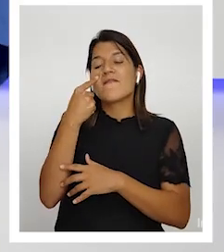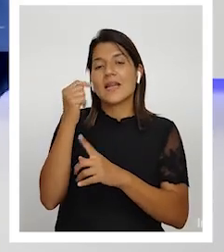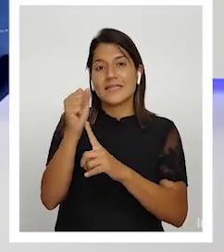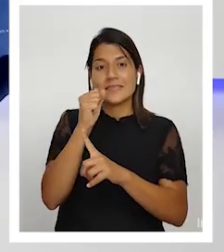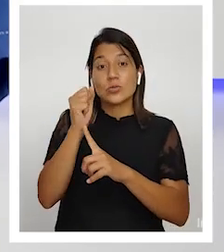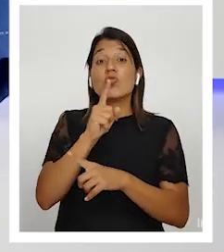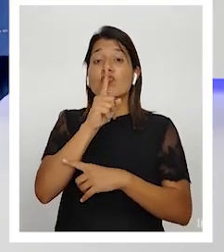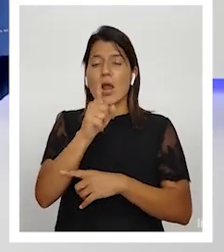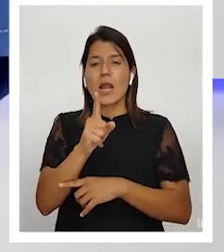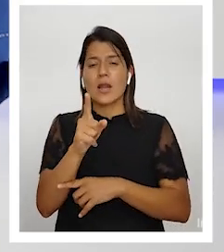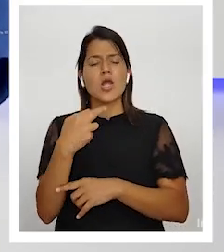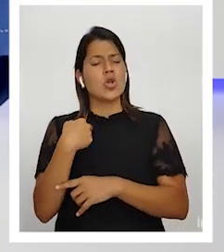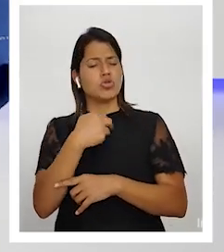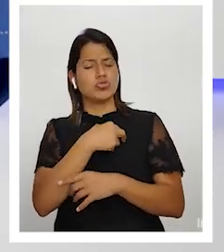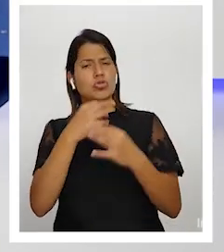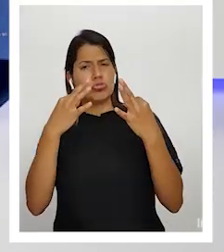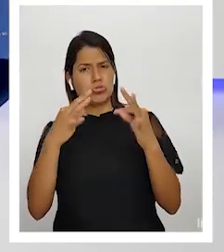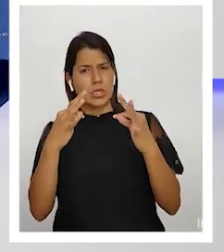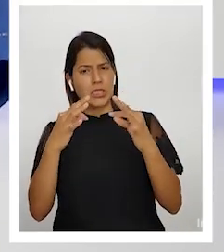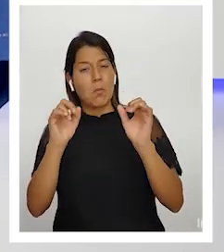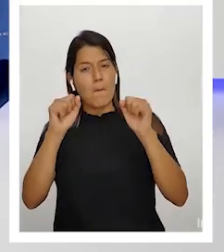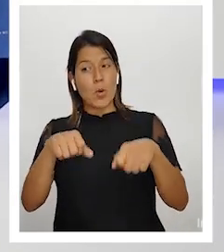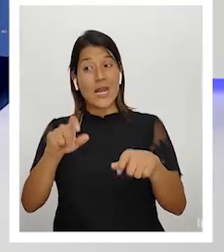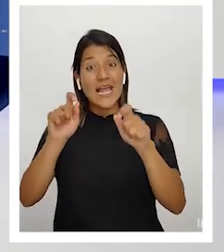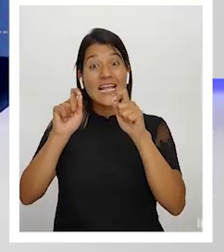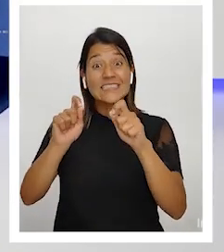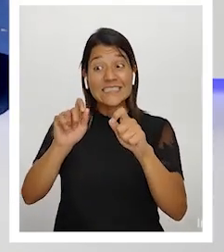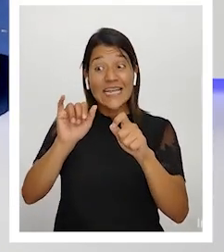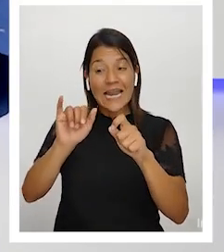tratamos de enseñar esto en América Latina